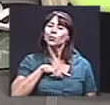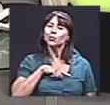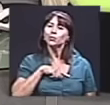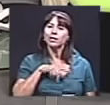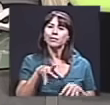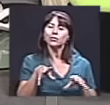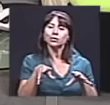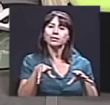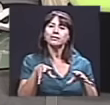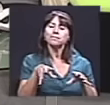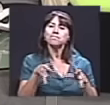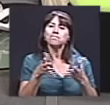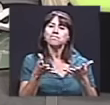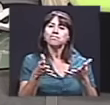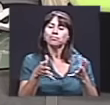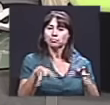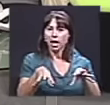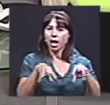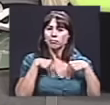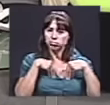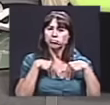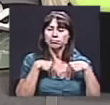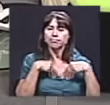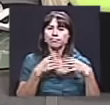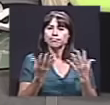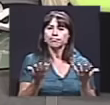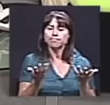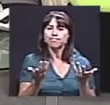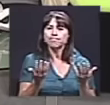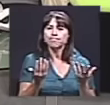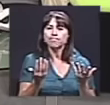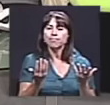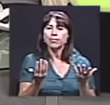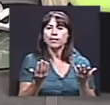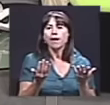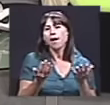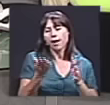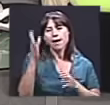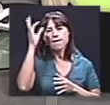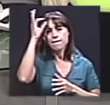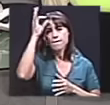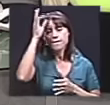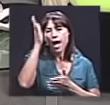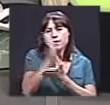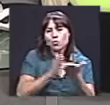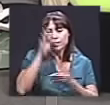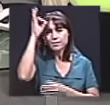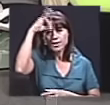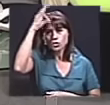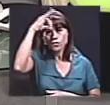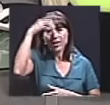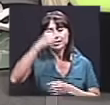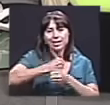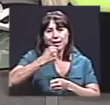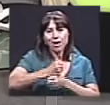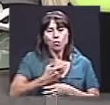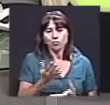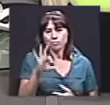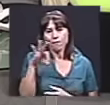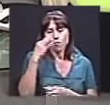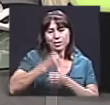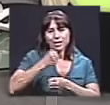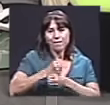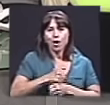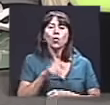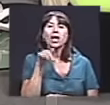algunas, digamos, filosofías de trabajo. Esto es una